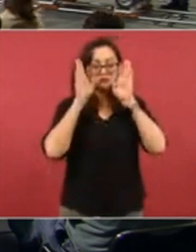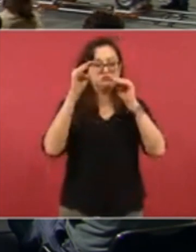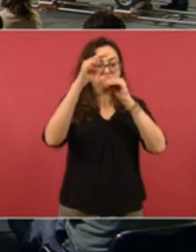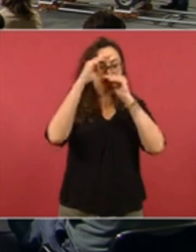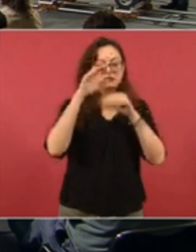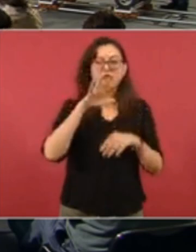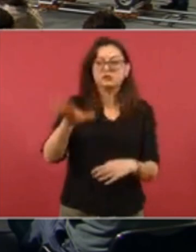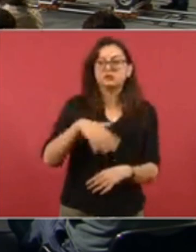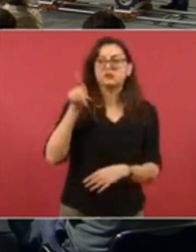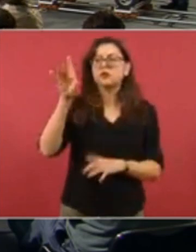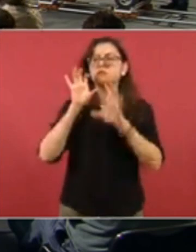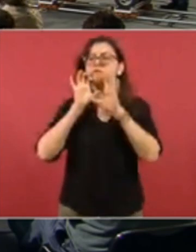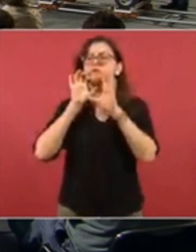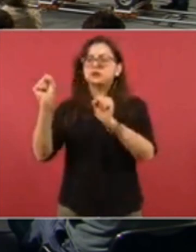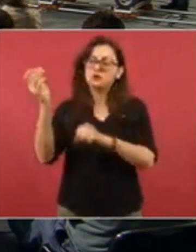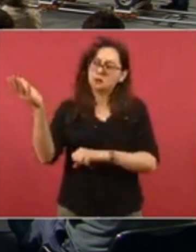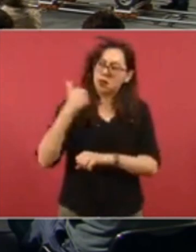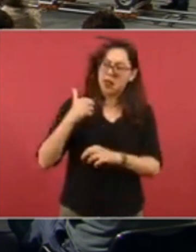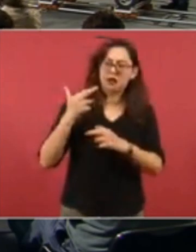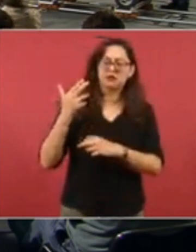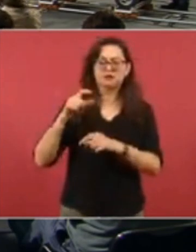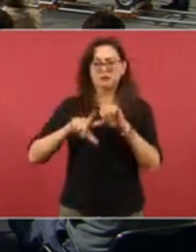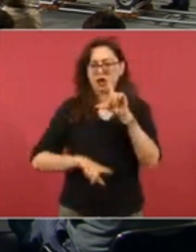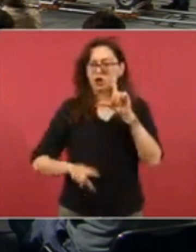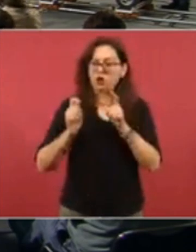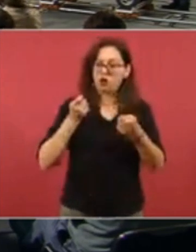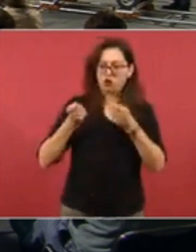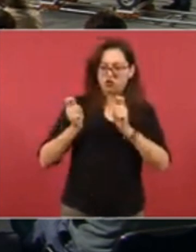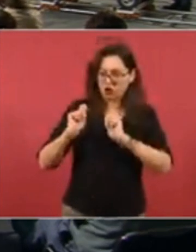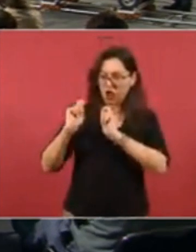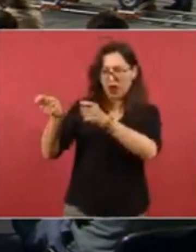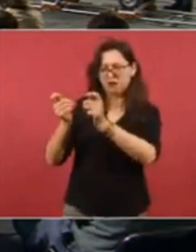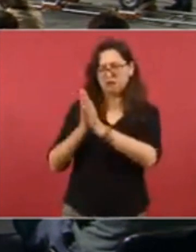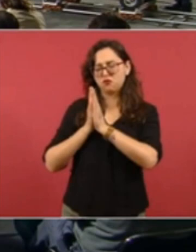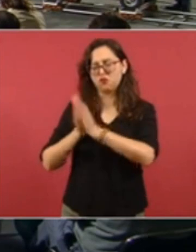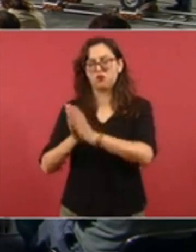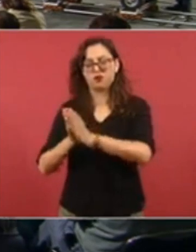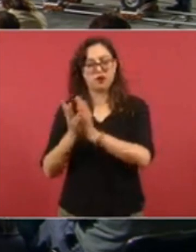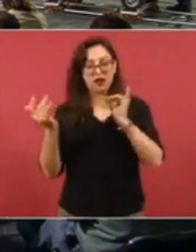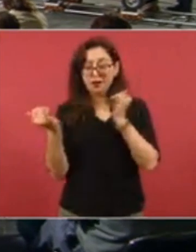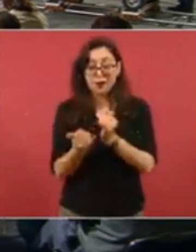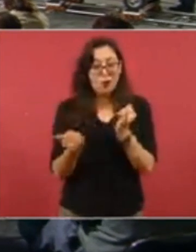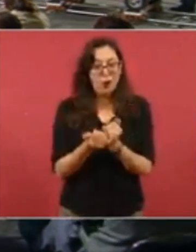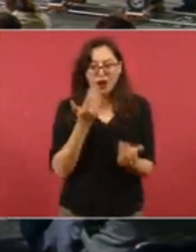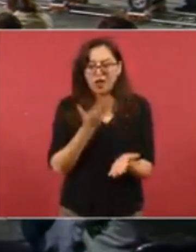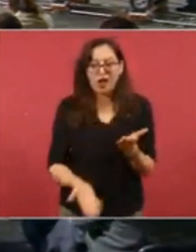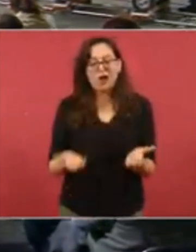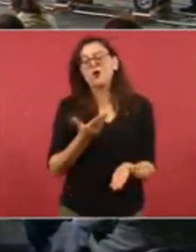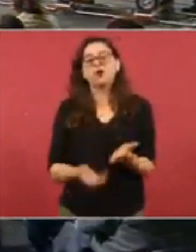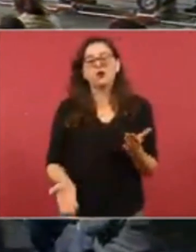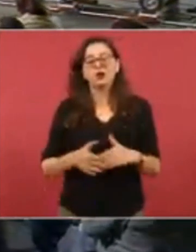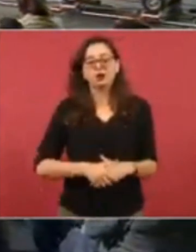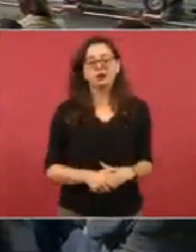Por eso, cuando tenía yo que definir cómo